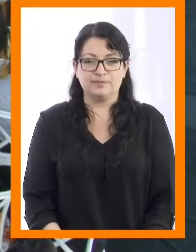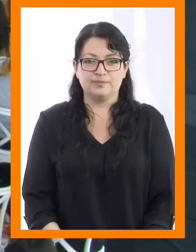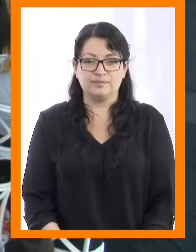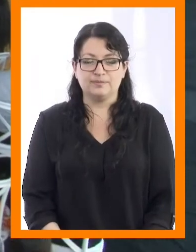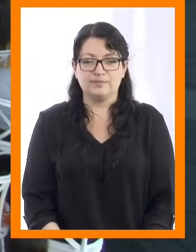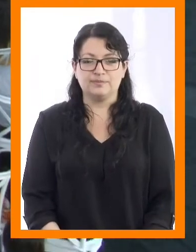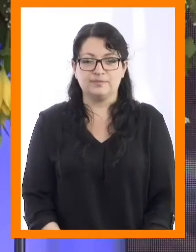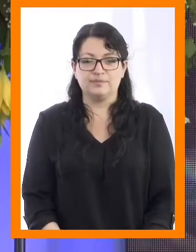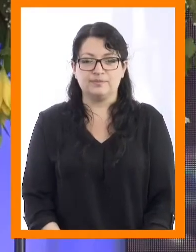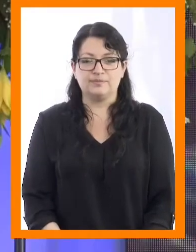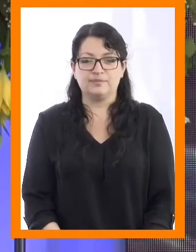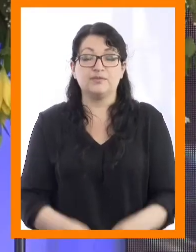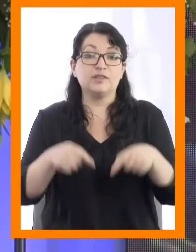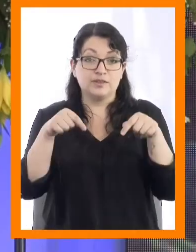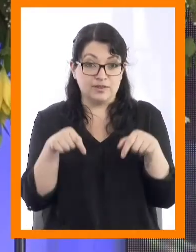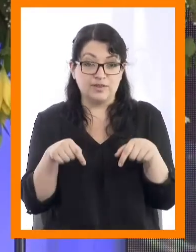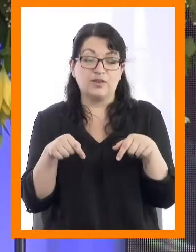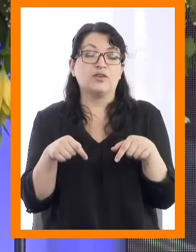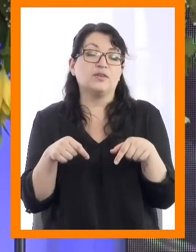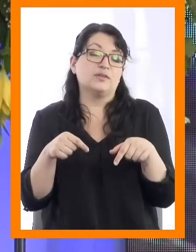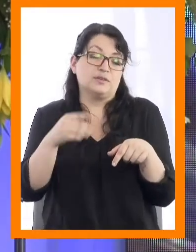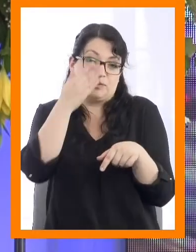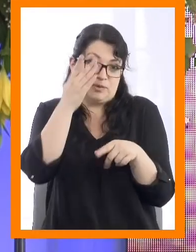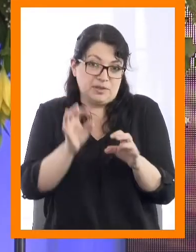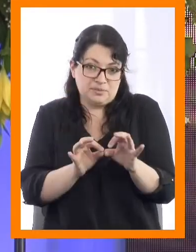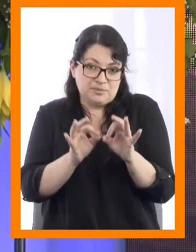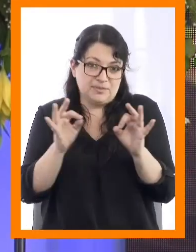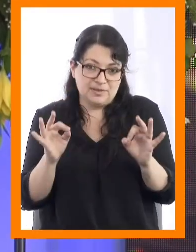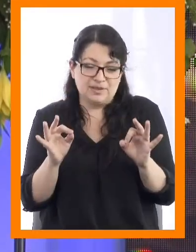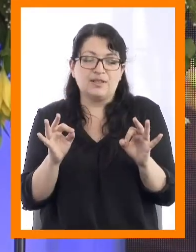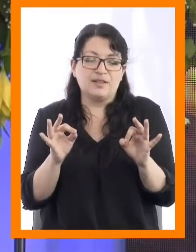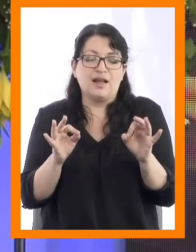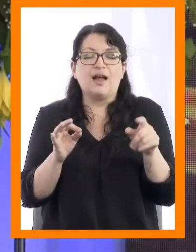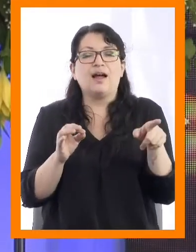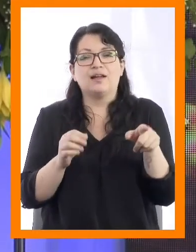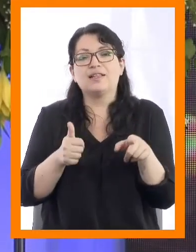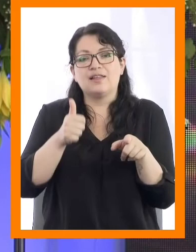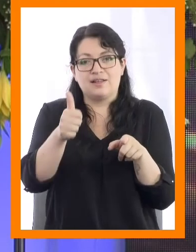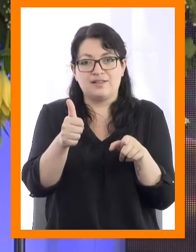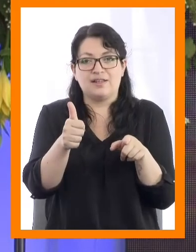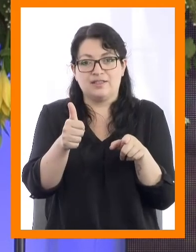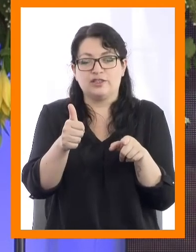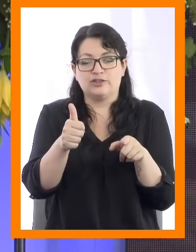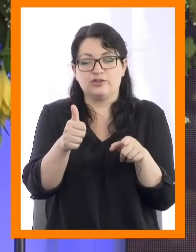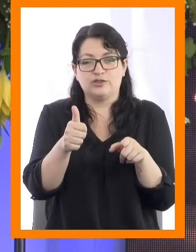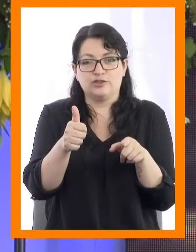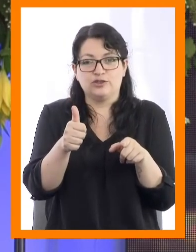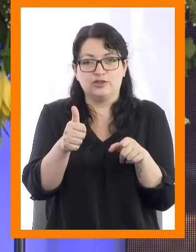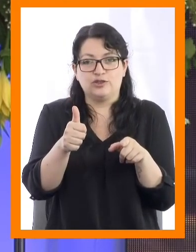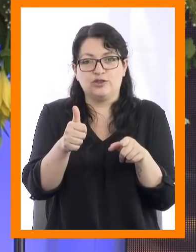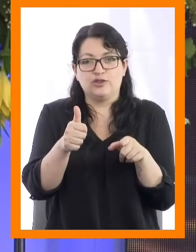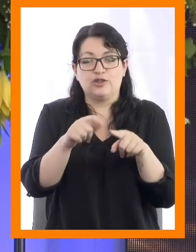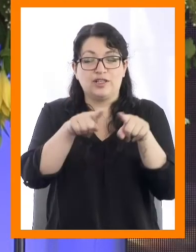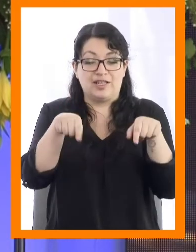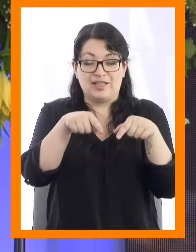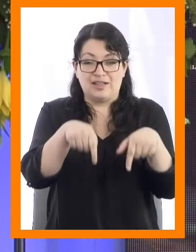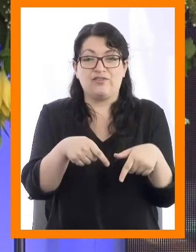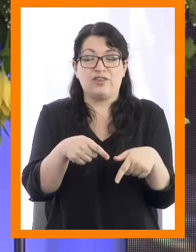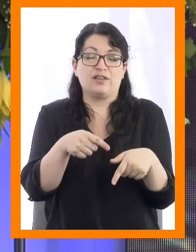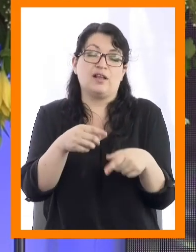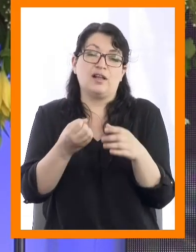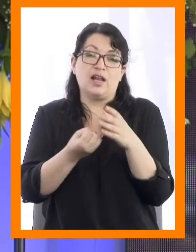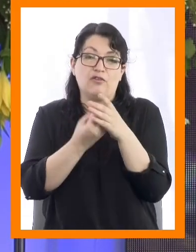Y en este día tan especial, el señor director académico Campus La Florida, Juan Castillo,